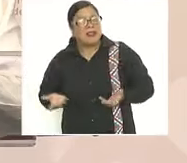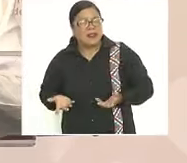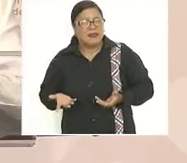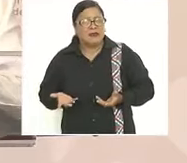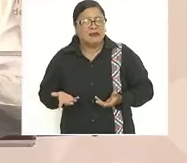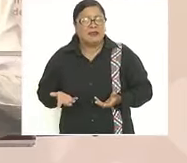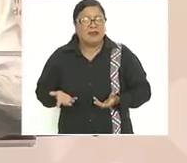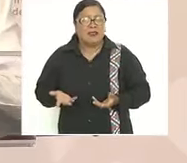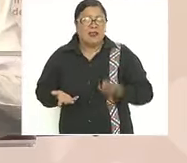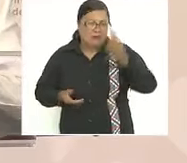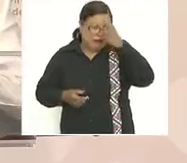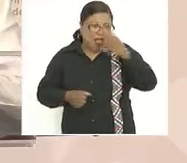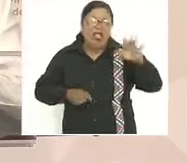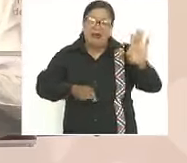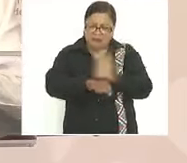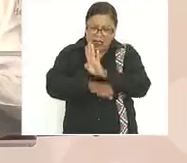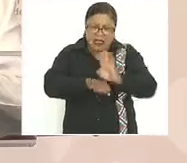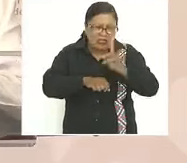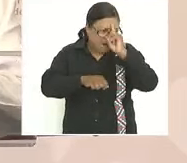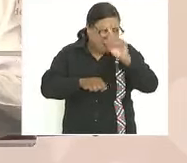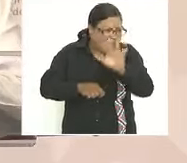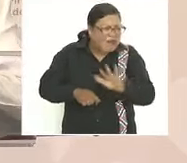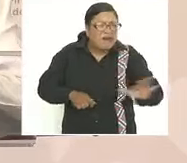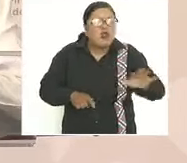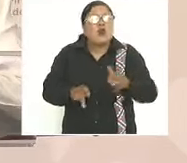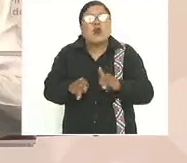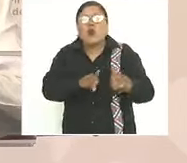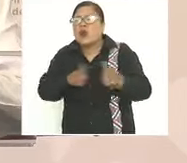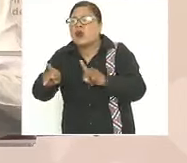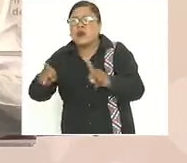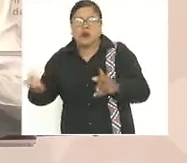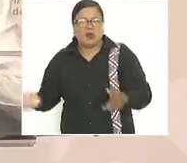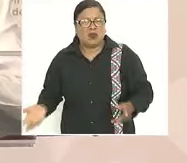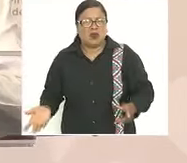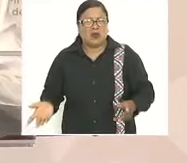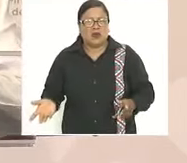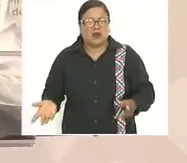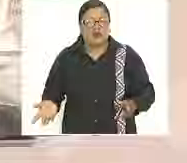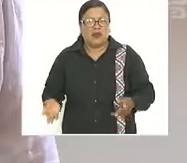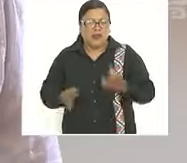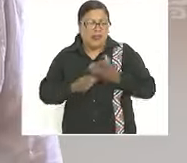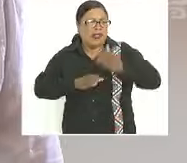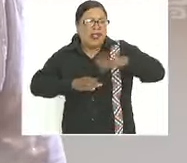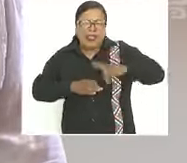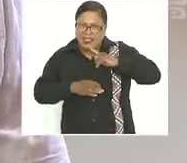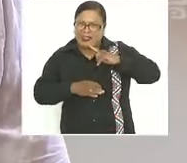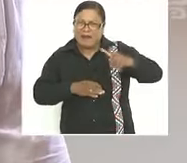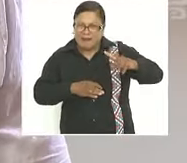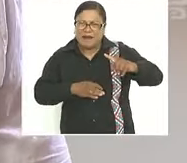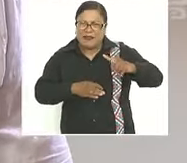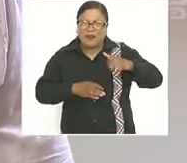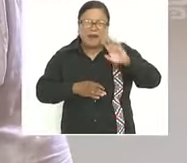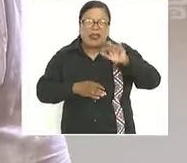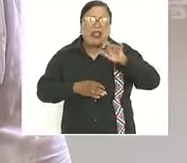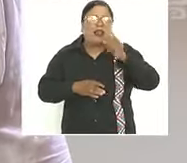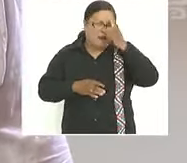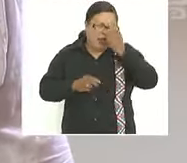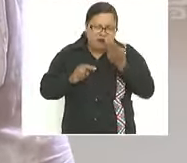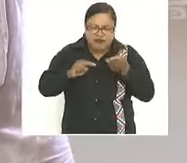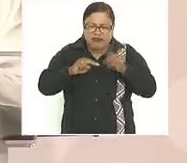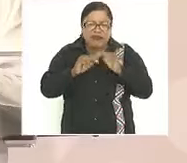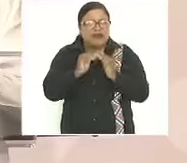bienestar en nuestro pueblo lo que también Marat mencionaba el aumento al salario